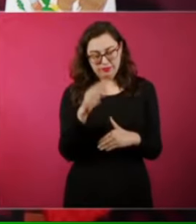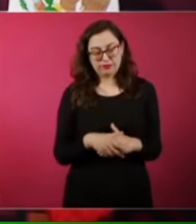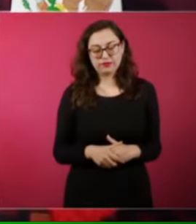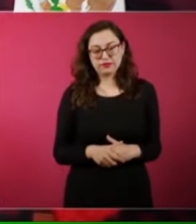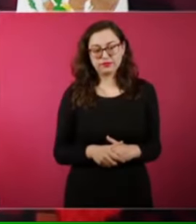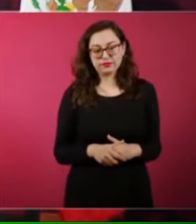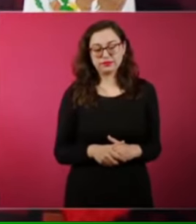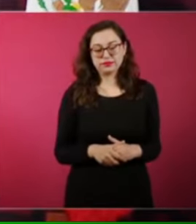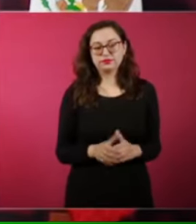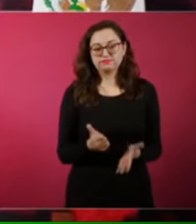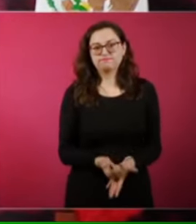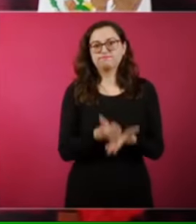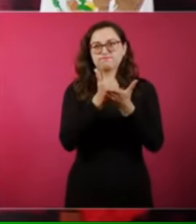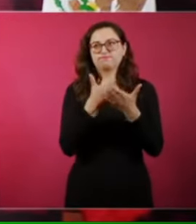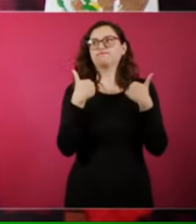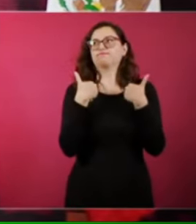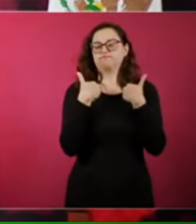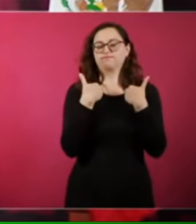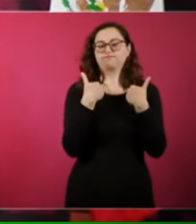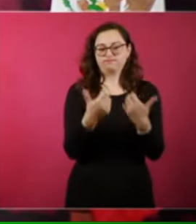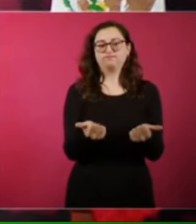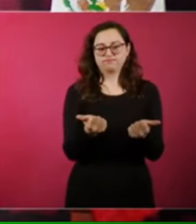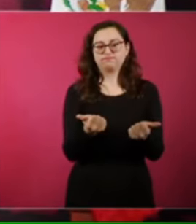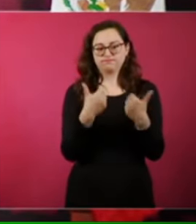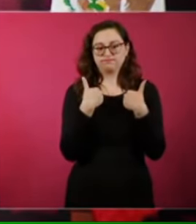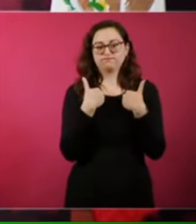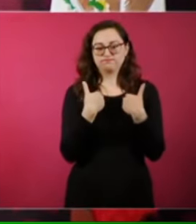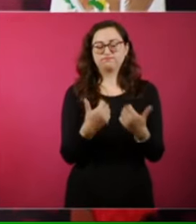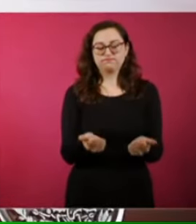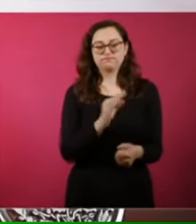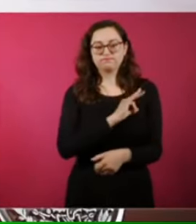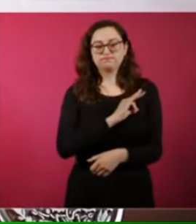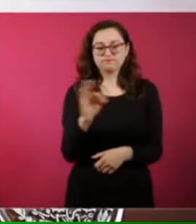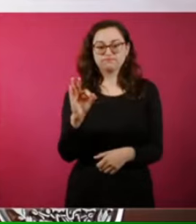nos ayuda mucho a comprender las cosas, a entender las cosas.